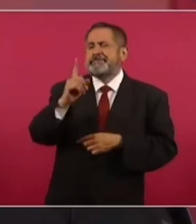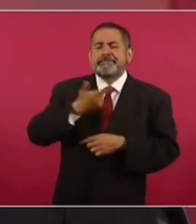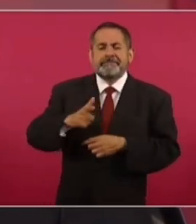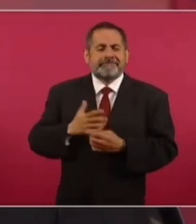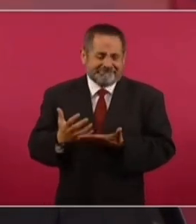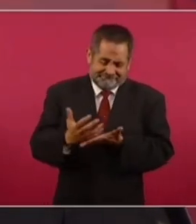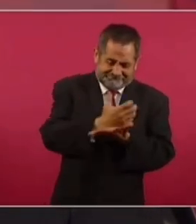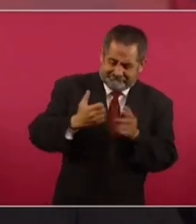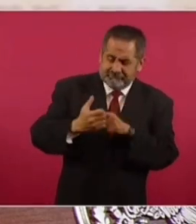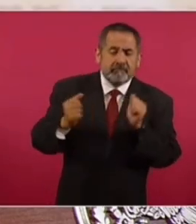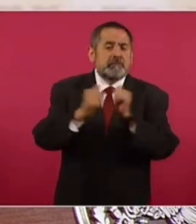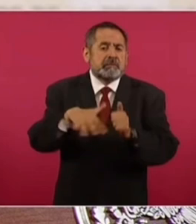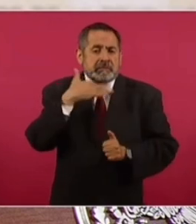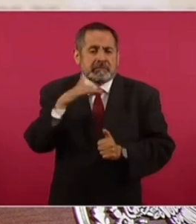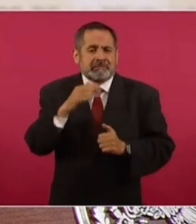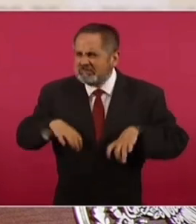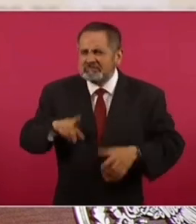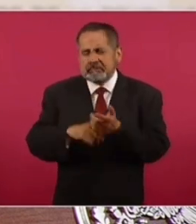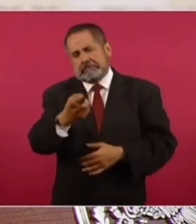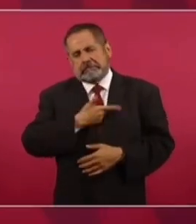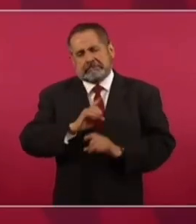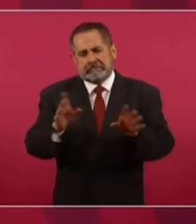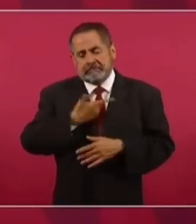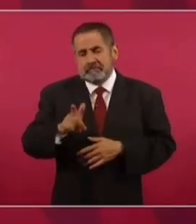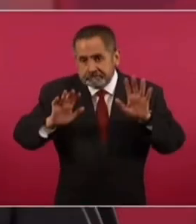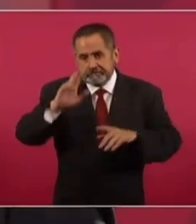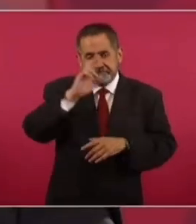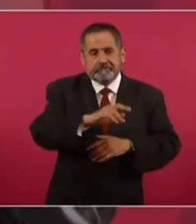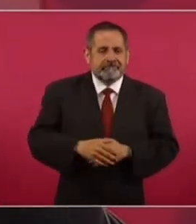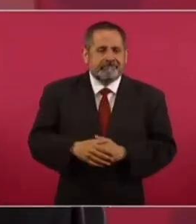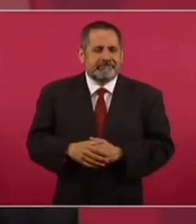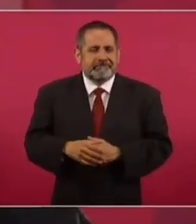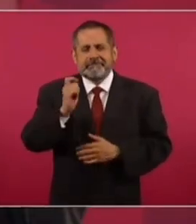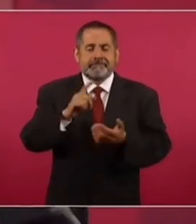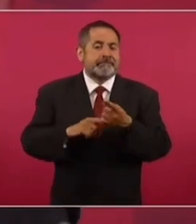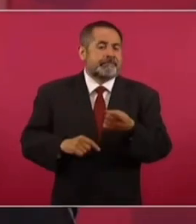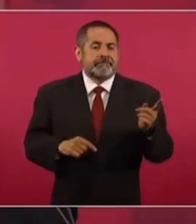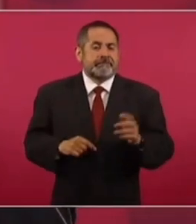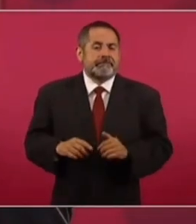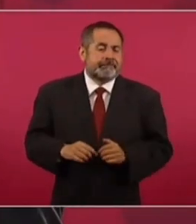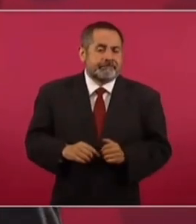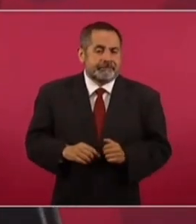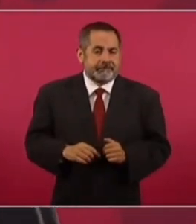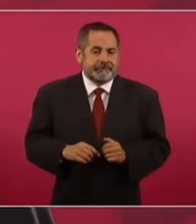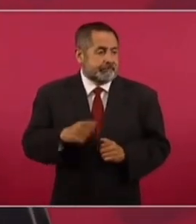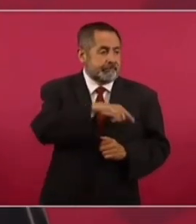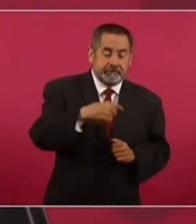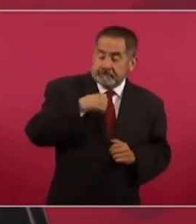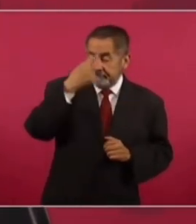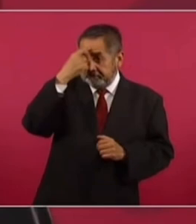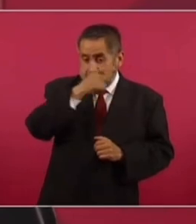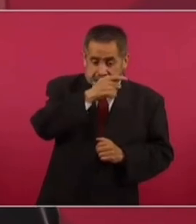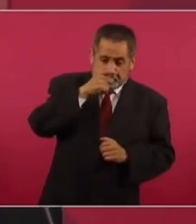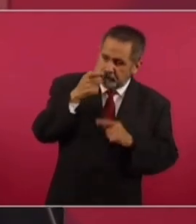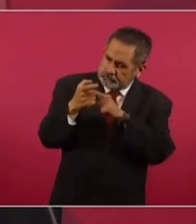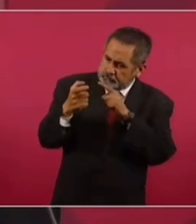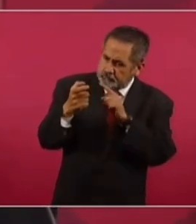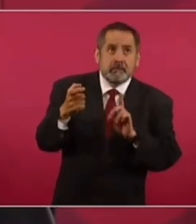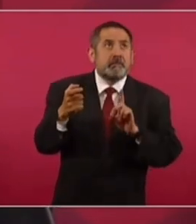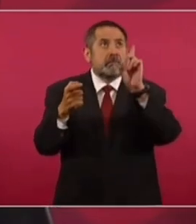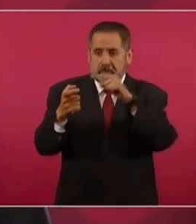de la riqueza malavida, estoy en contra de la corrupción, Y también estoy en contra de los que endiosan del dinero,